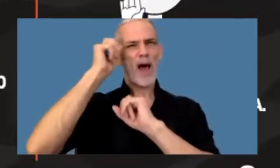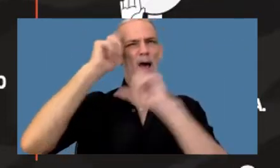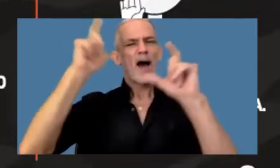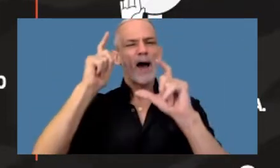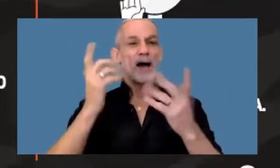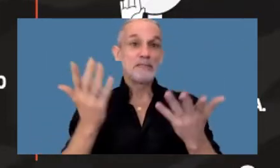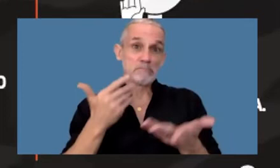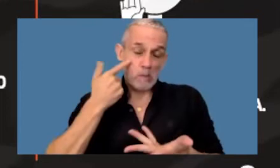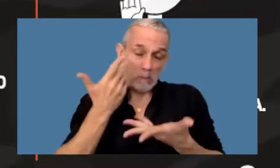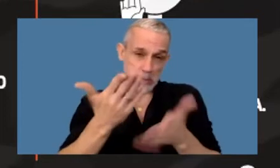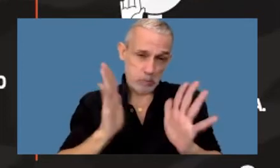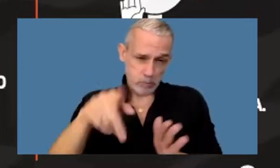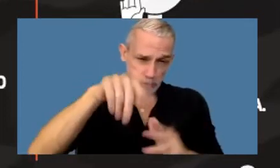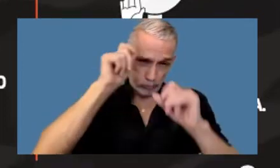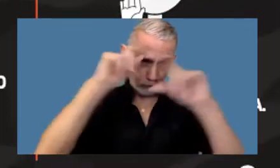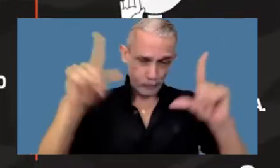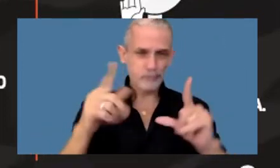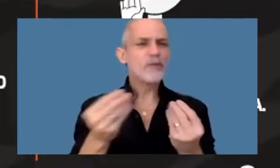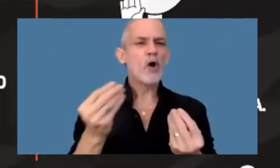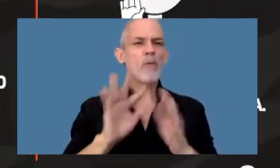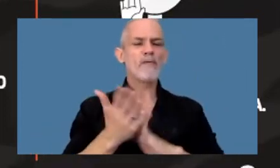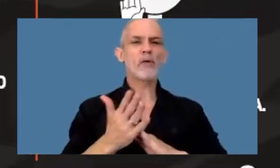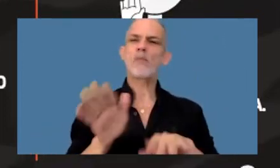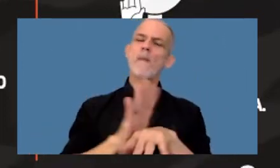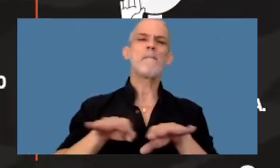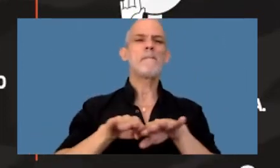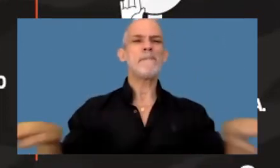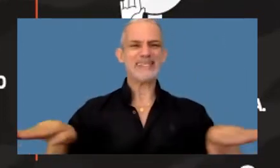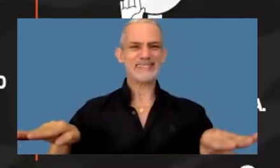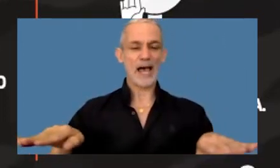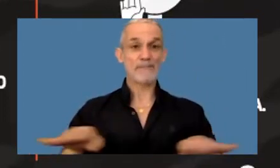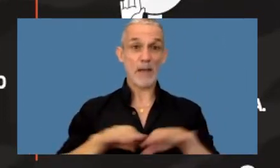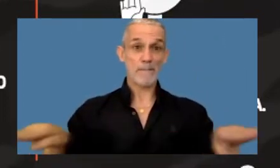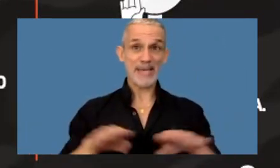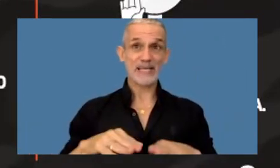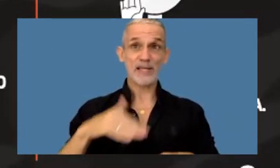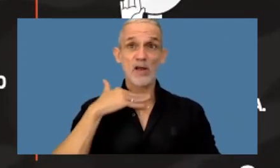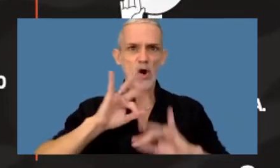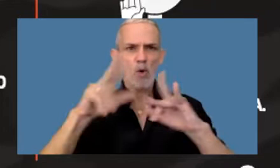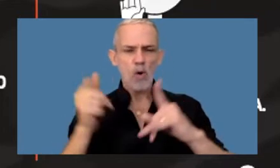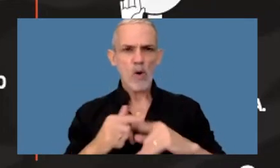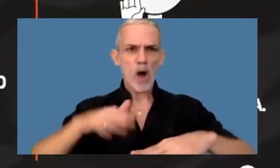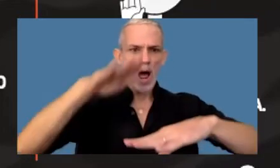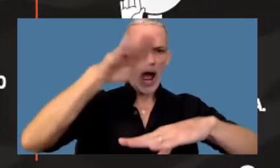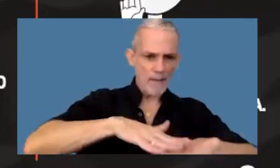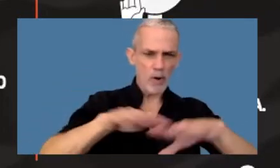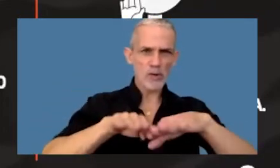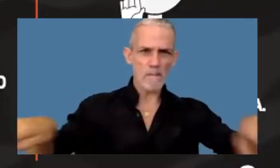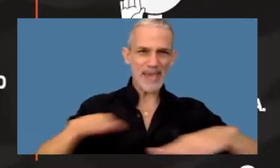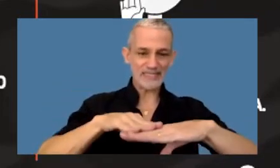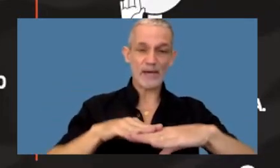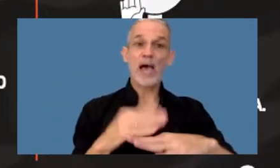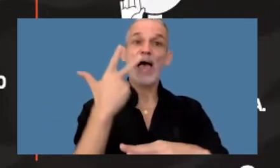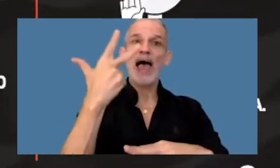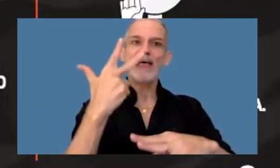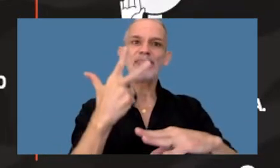menos les propongo que visualicen esto como una mesa en la que el ciberdelito se apoya que tiene tres